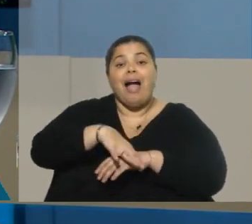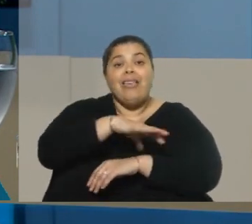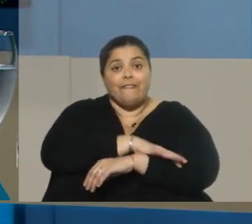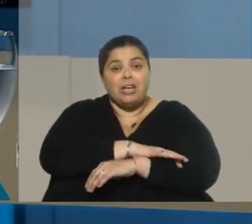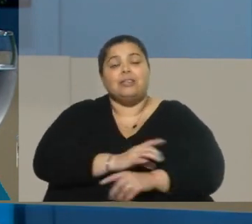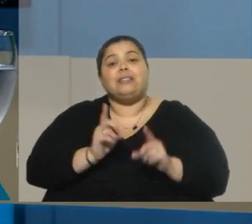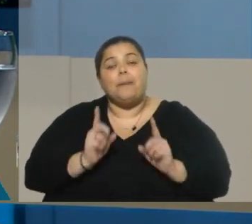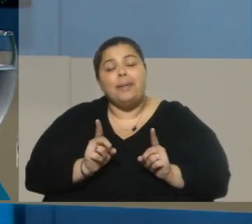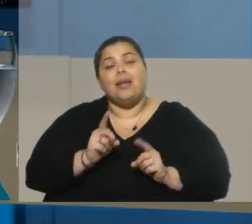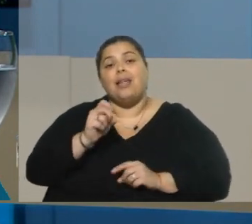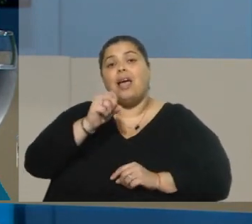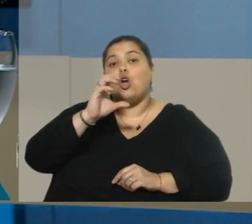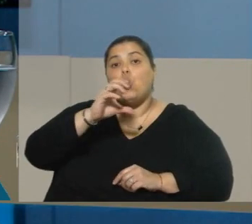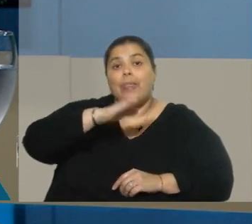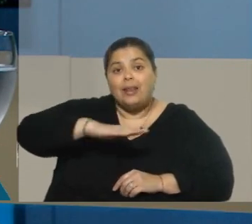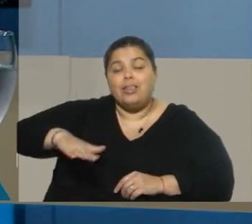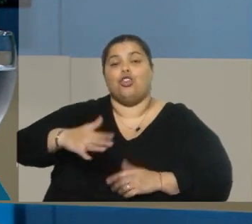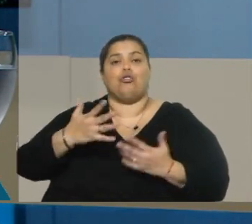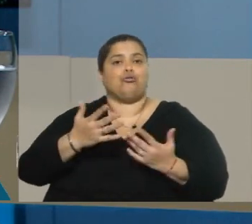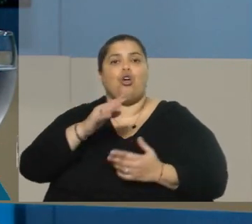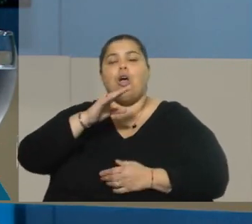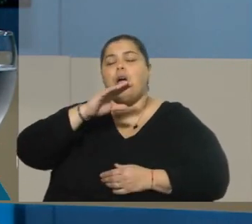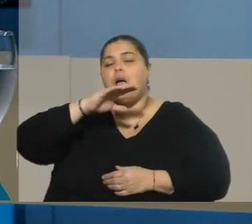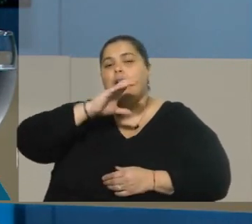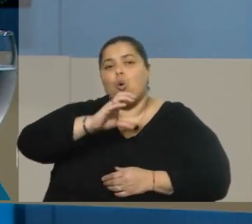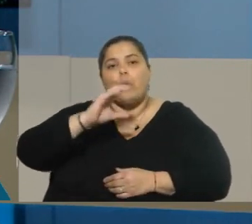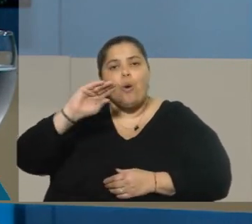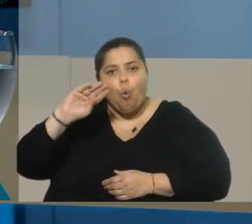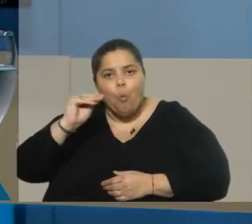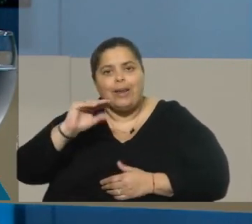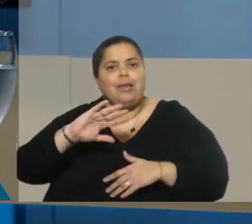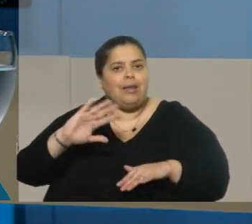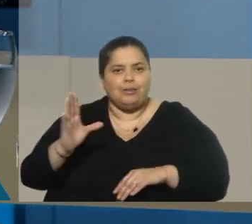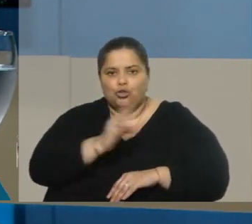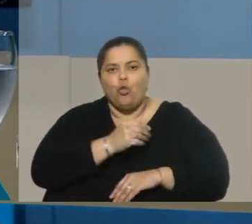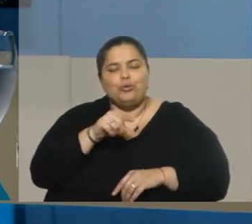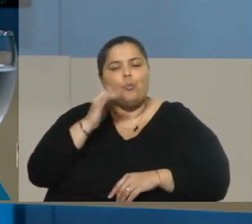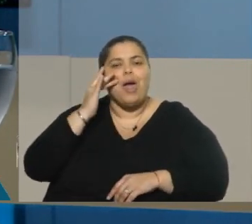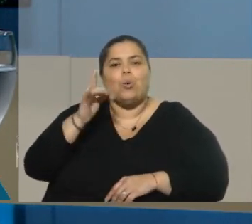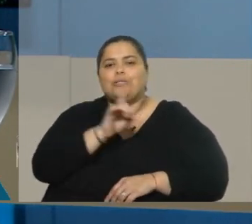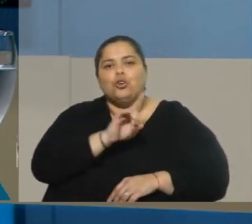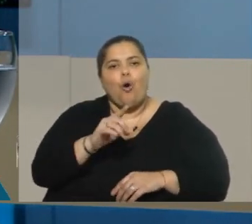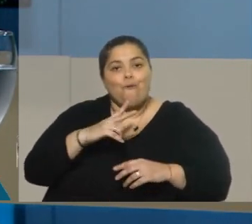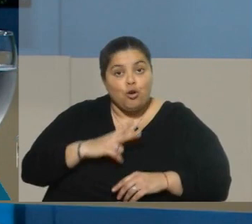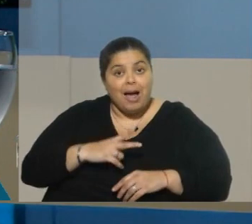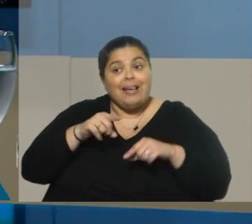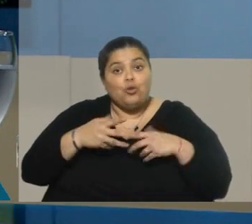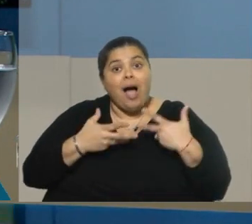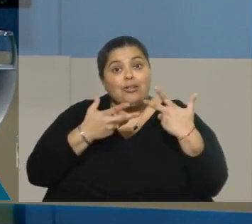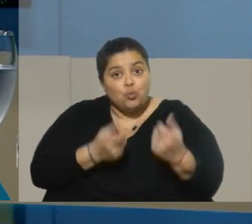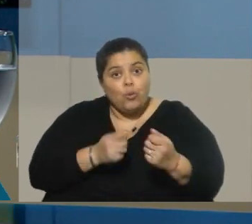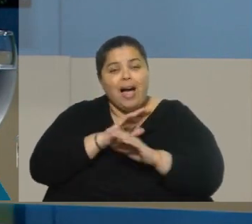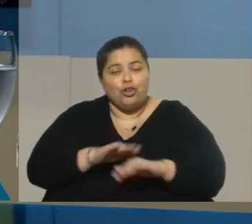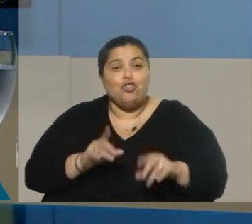juveniles. Es decir, todo ese universo maravilloso de proyectos, repito, de educación no formal que ayudan a los niños y a sus